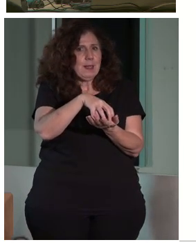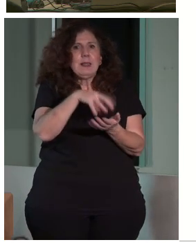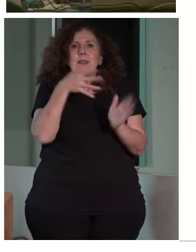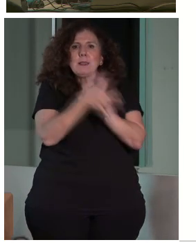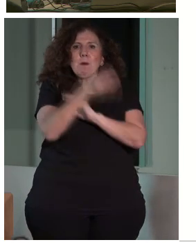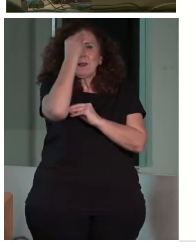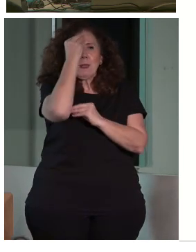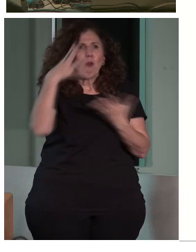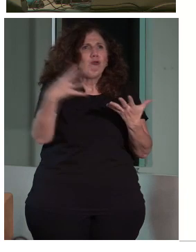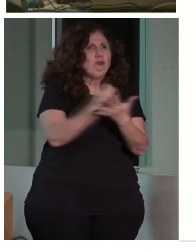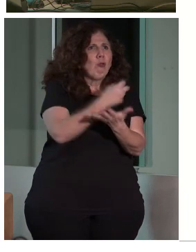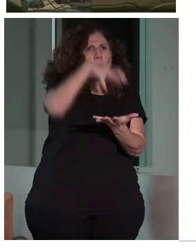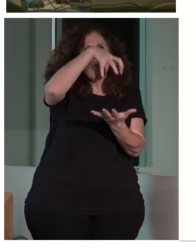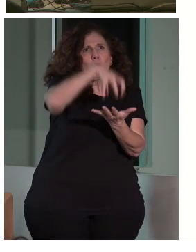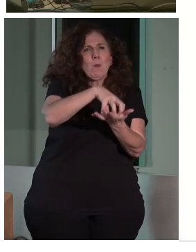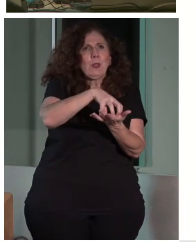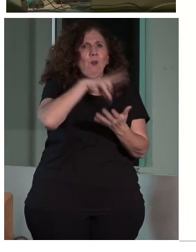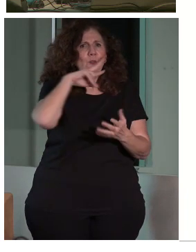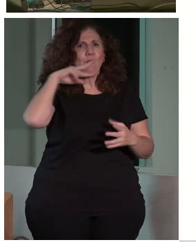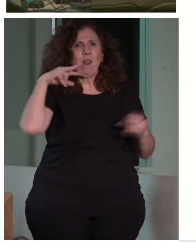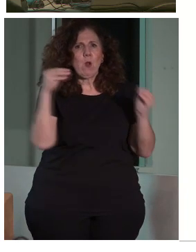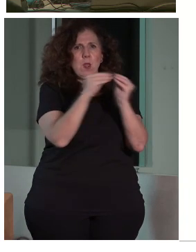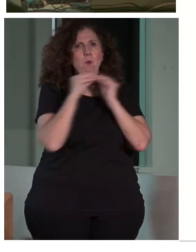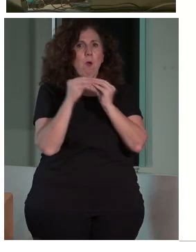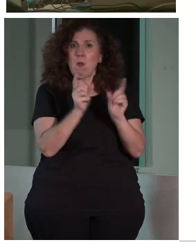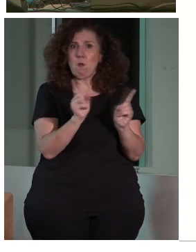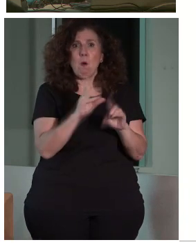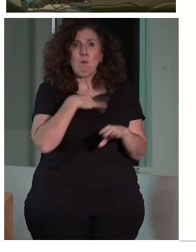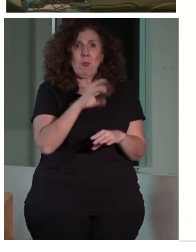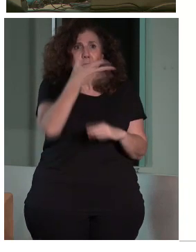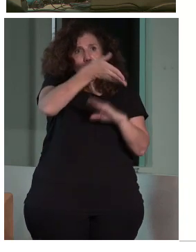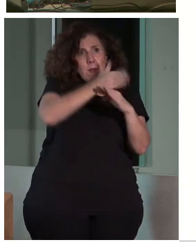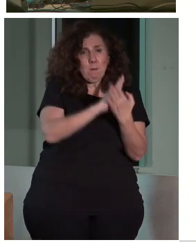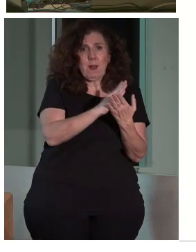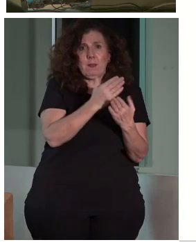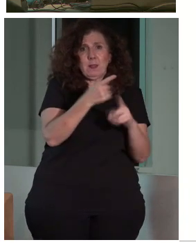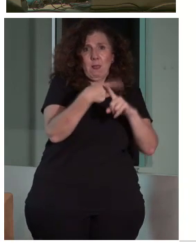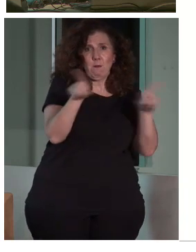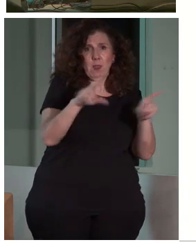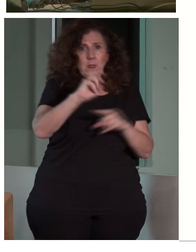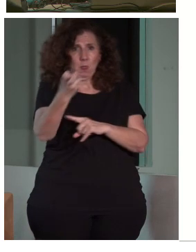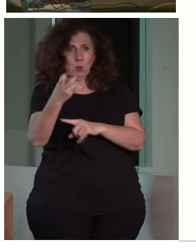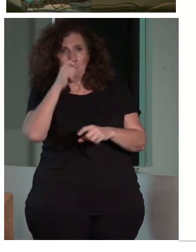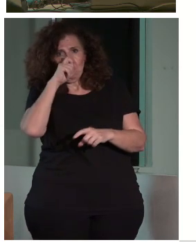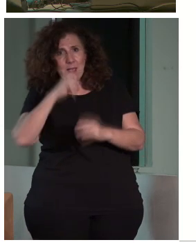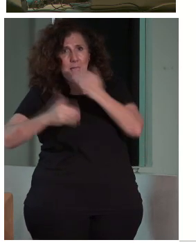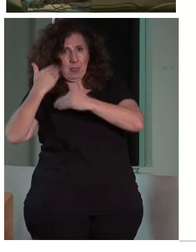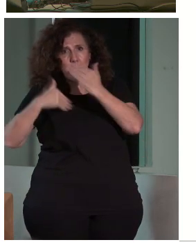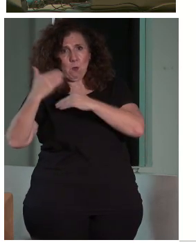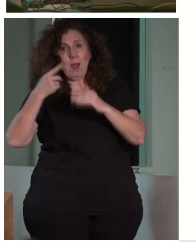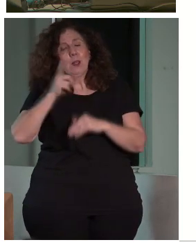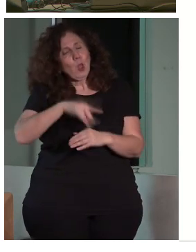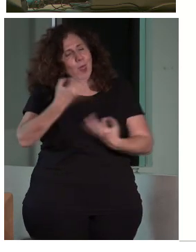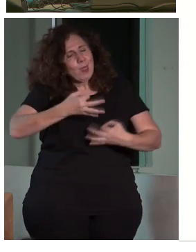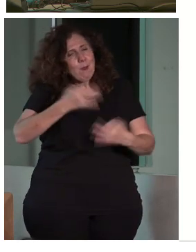patrimonial histórico cuando es algo reciente. Por lo tanto, el diagnóstico es muy importante. Y el establecer los valores